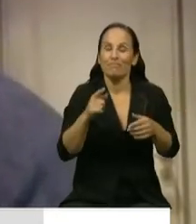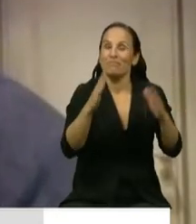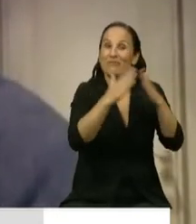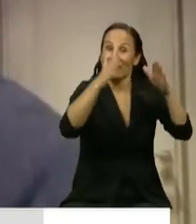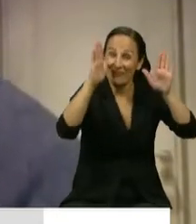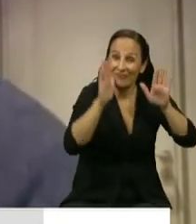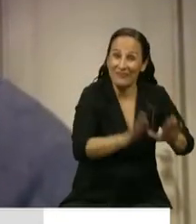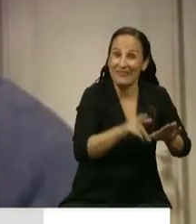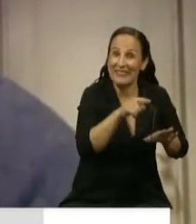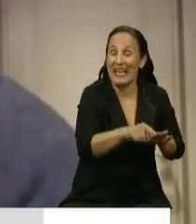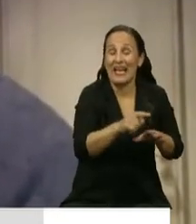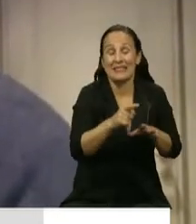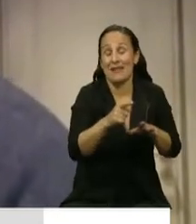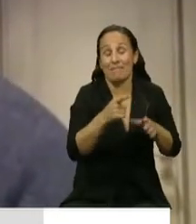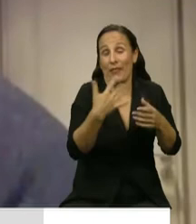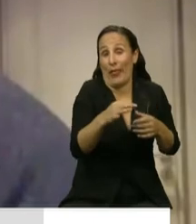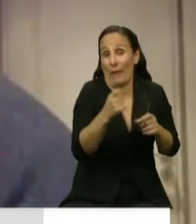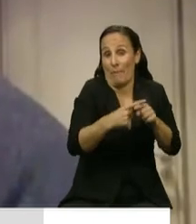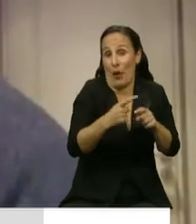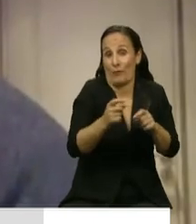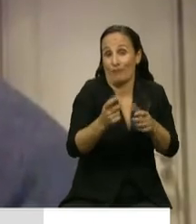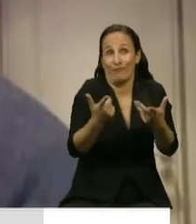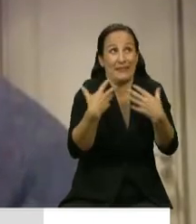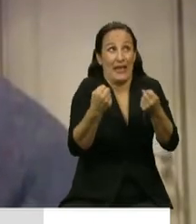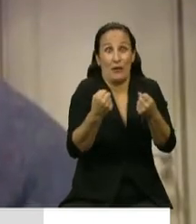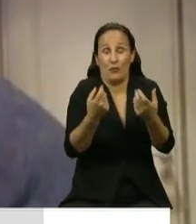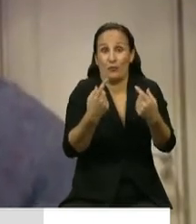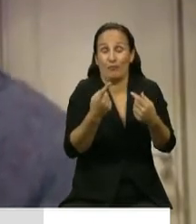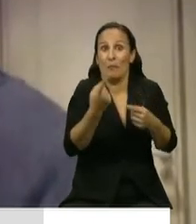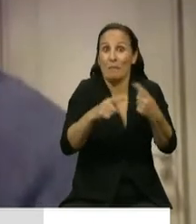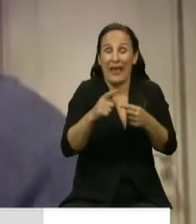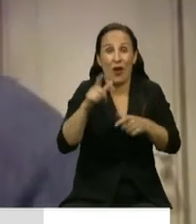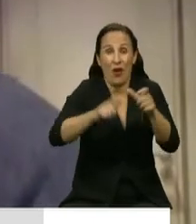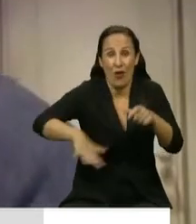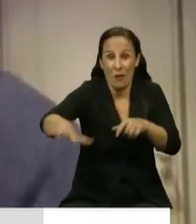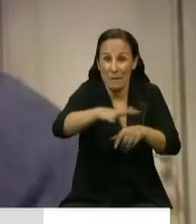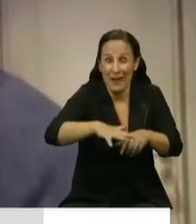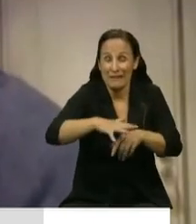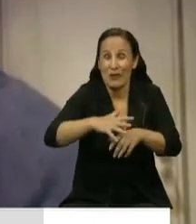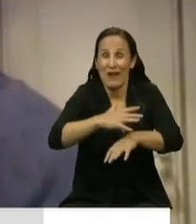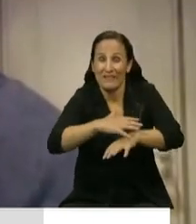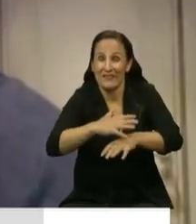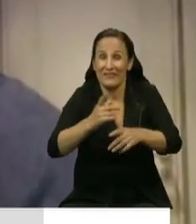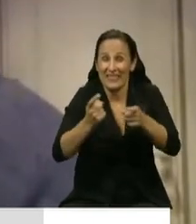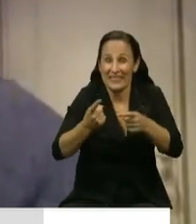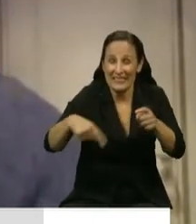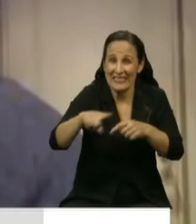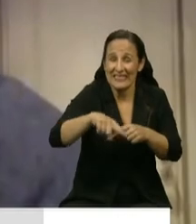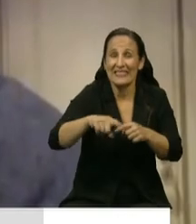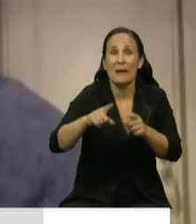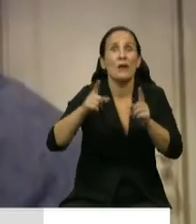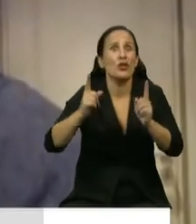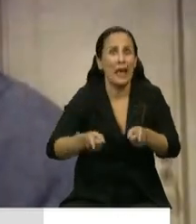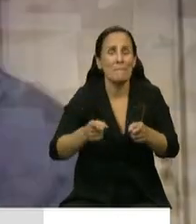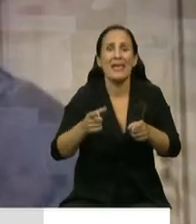necesaria por razones sanitarias tiene impactos económicos en los sectores más vulnerables, pero fundamentalmente y críticamente en los